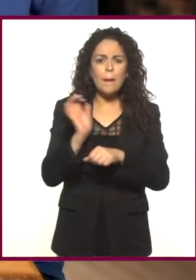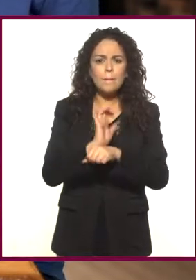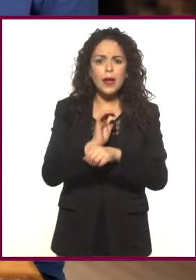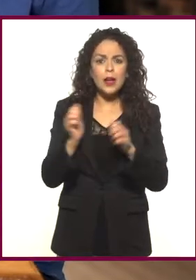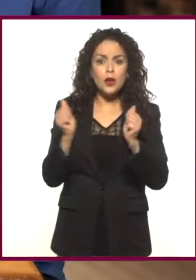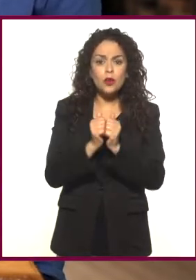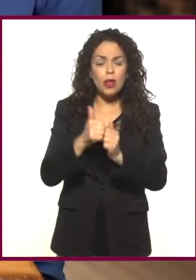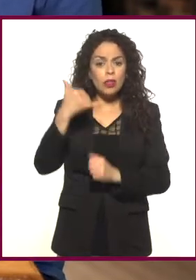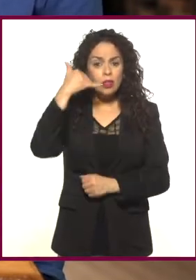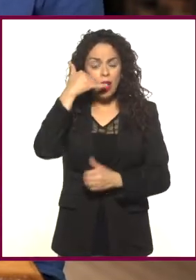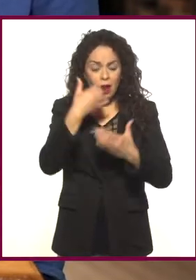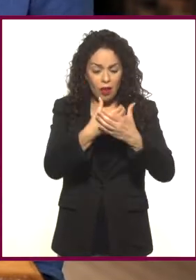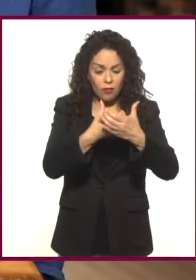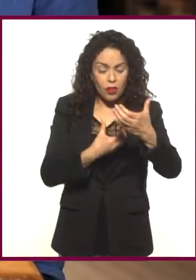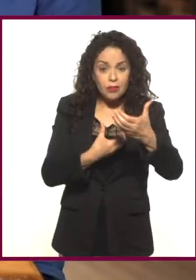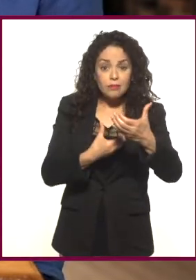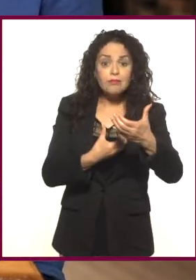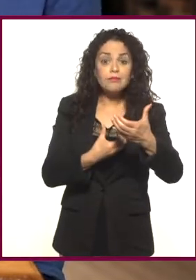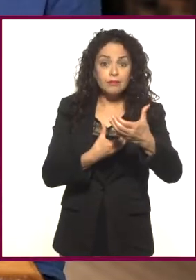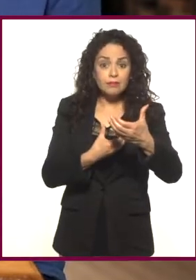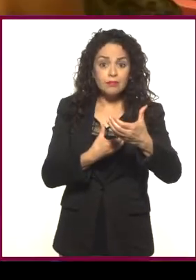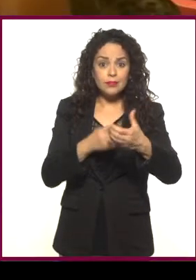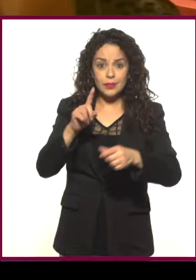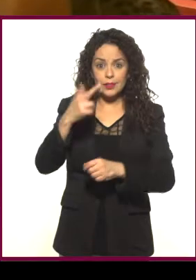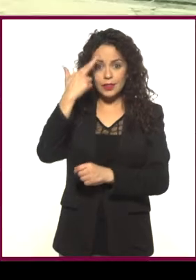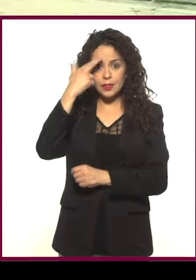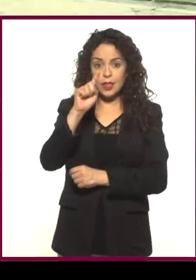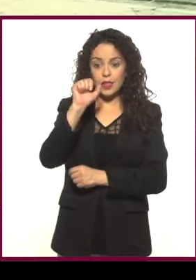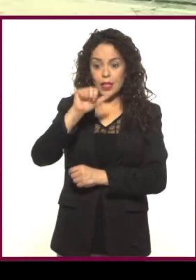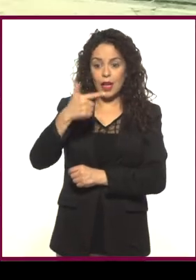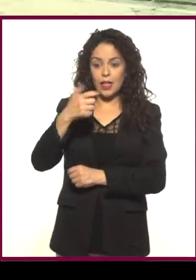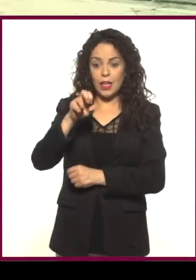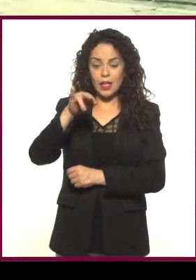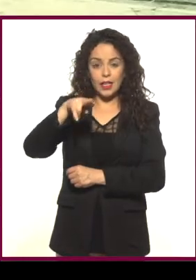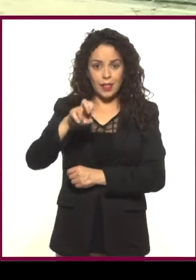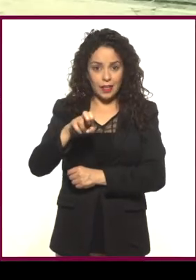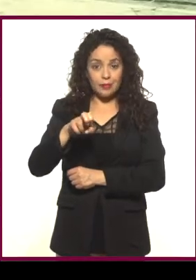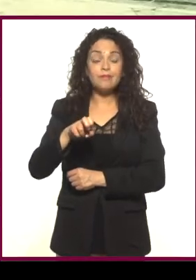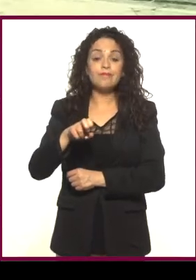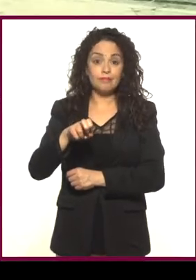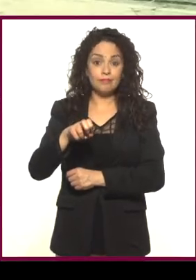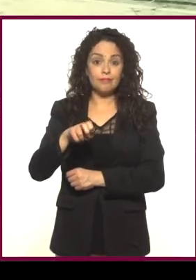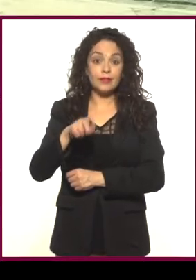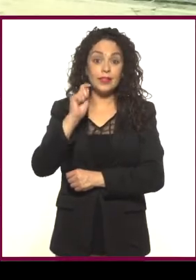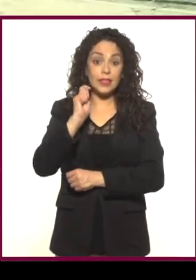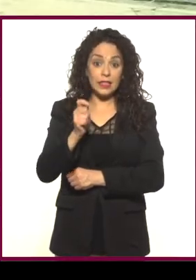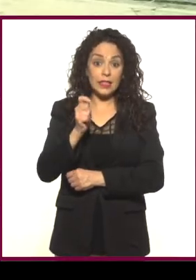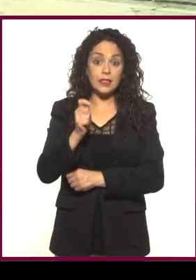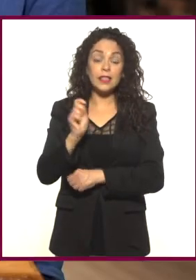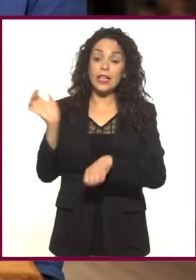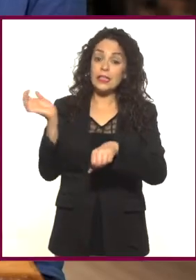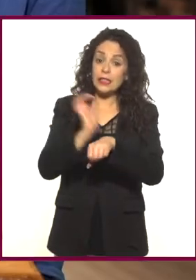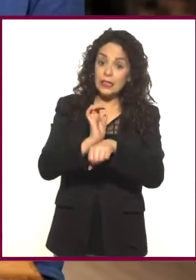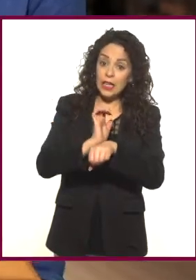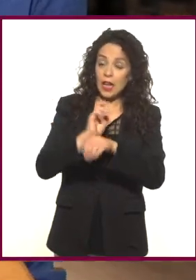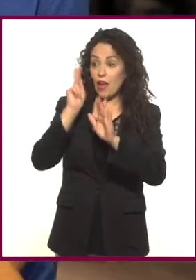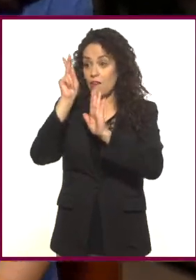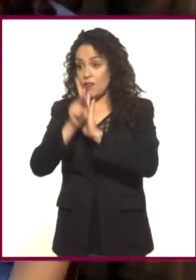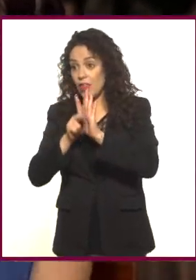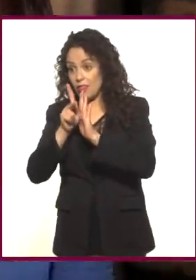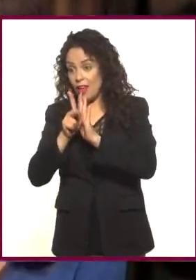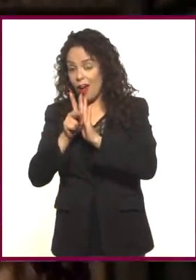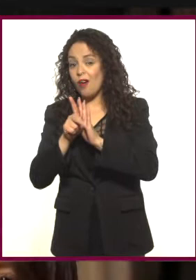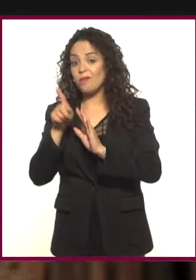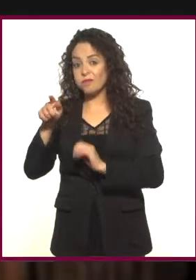usando un teléfono inteligente. ¿Se acuerdan de Tangerine? Tuvimos que pasar por la rivalidad añeja entre el cine y el